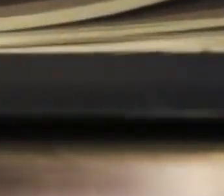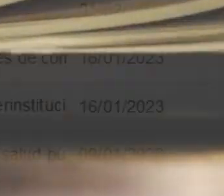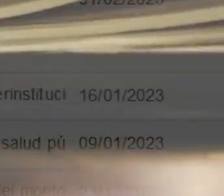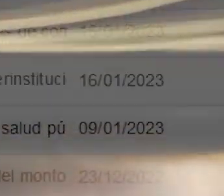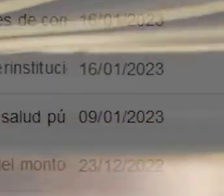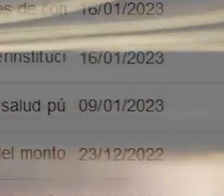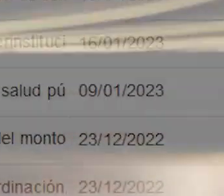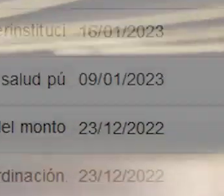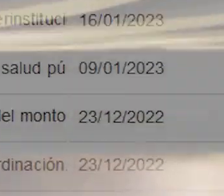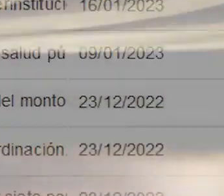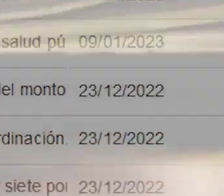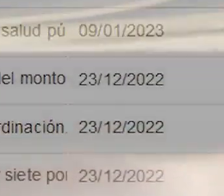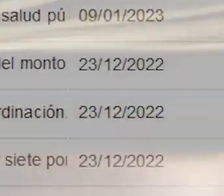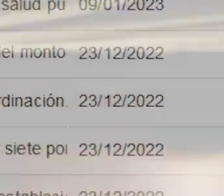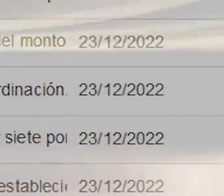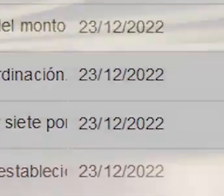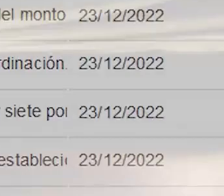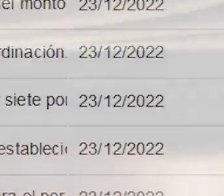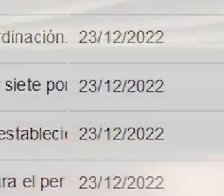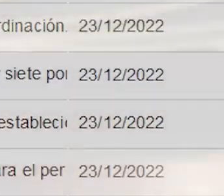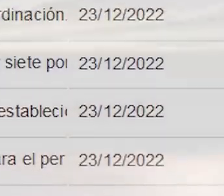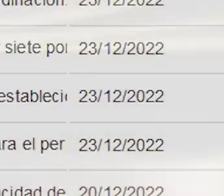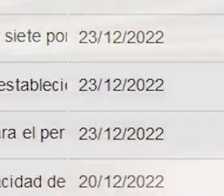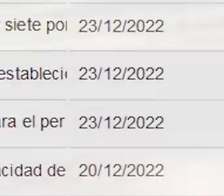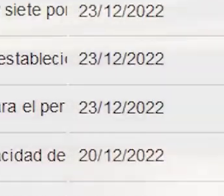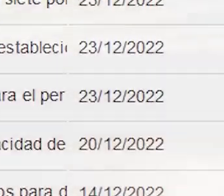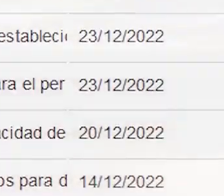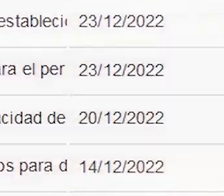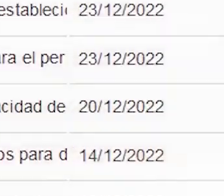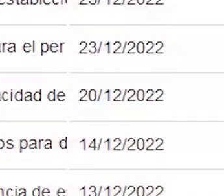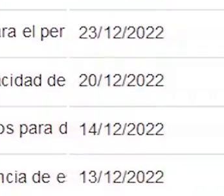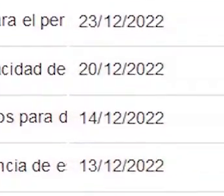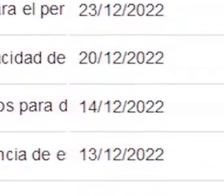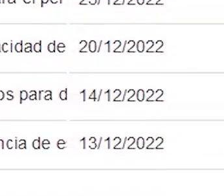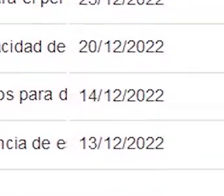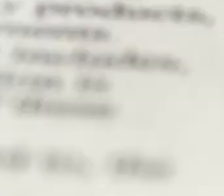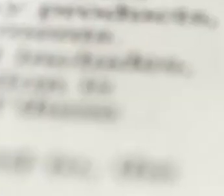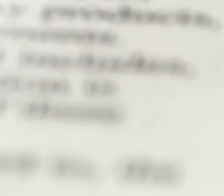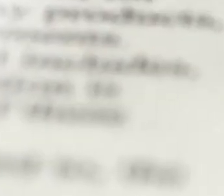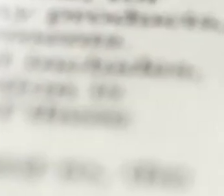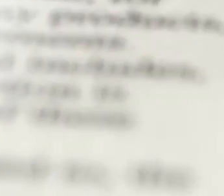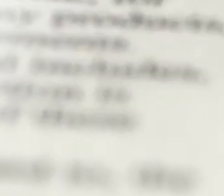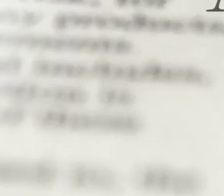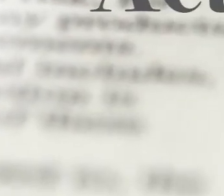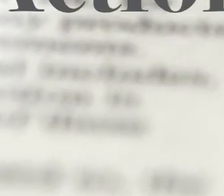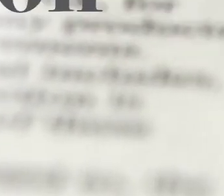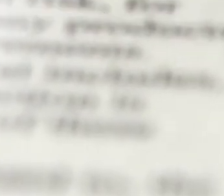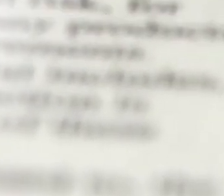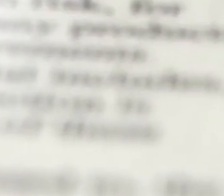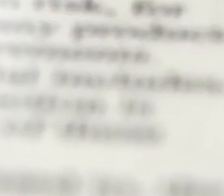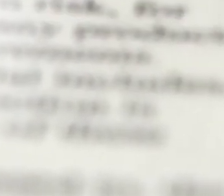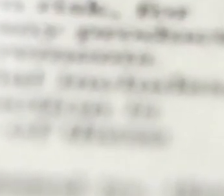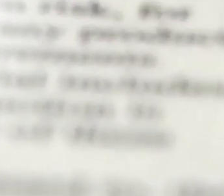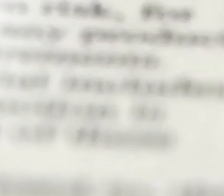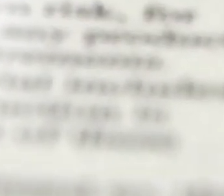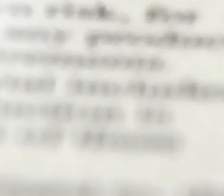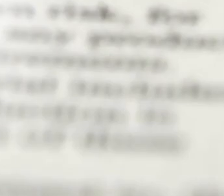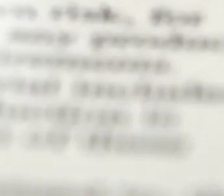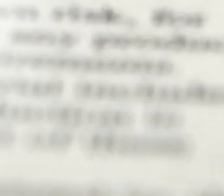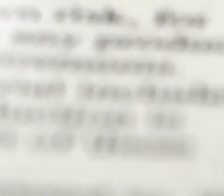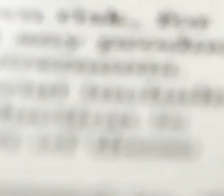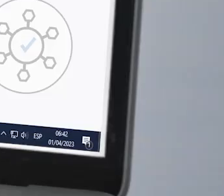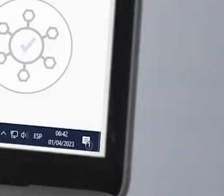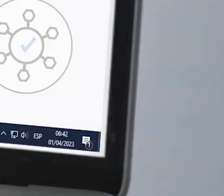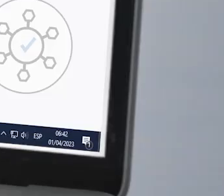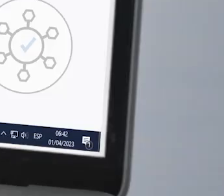Alcanzar o mantener una certificación exige aún más actualizar las operaciones día a día. Y ahí es donde Legislation le brinda el apoyo que